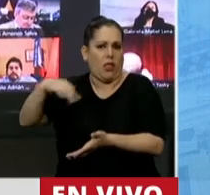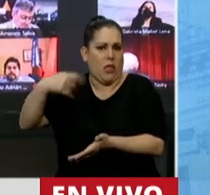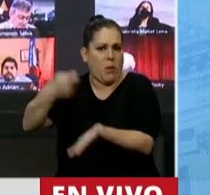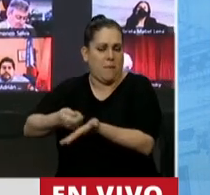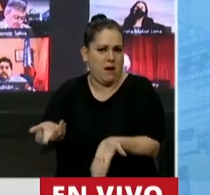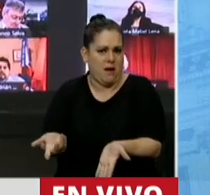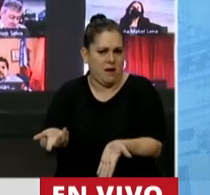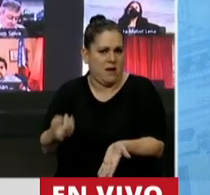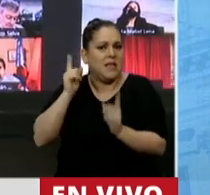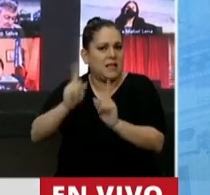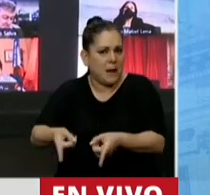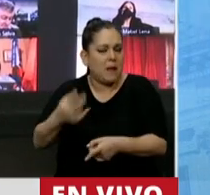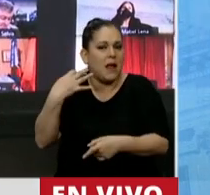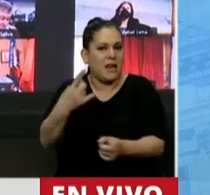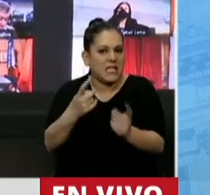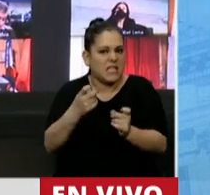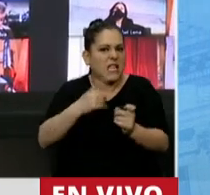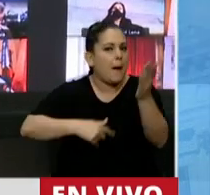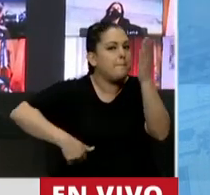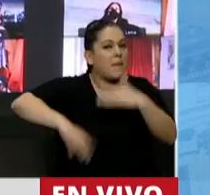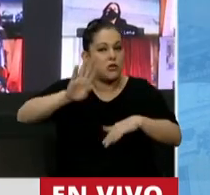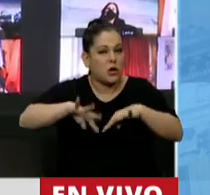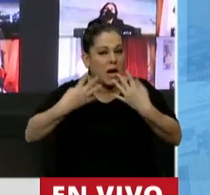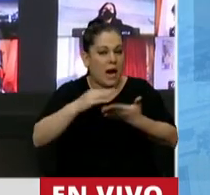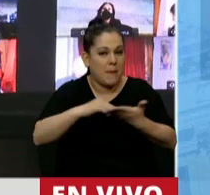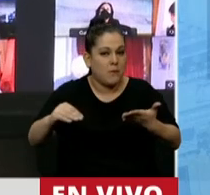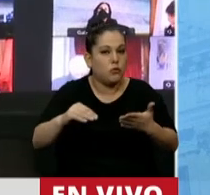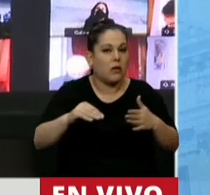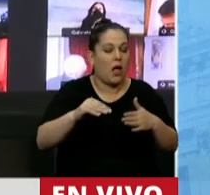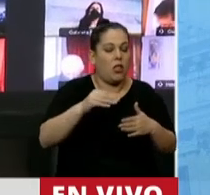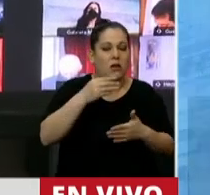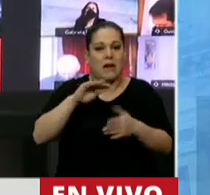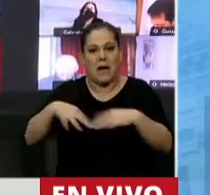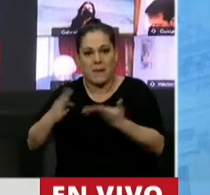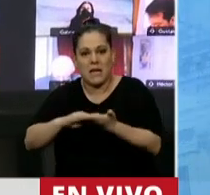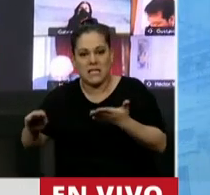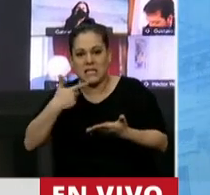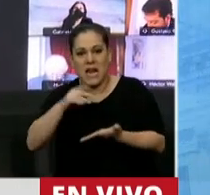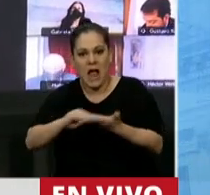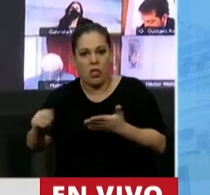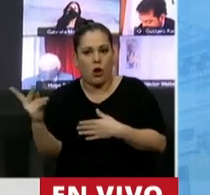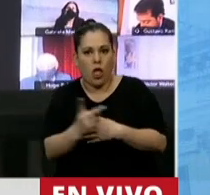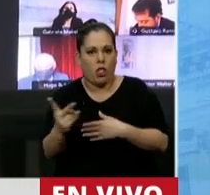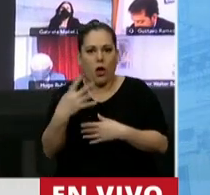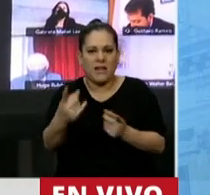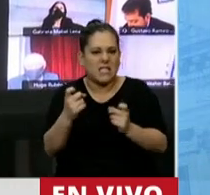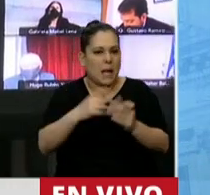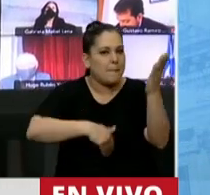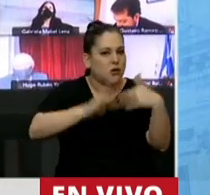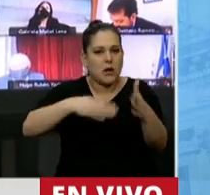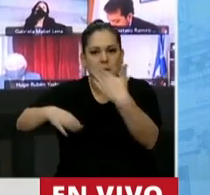menor, necesita de una mayoría absoluta de los votos de cada Cámara, por lo que si hoy se da aquí la media sanción,